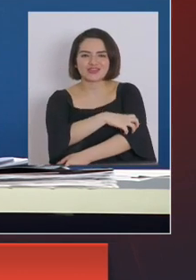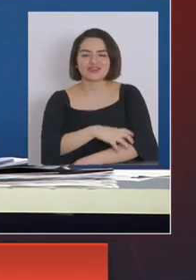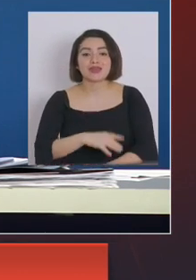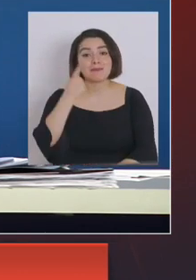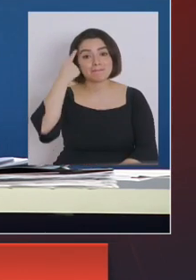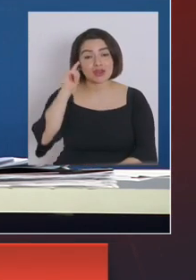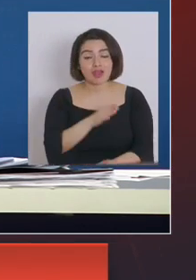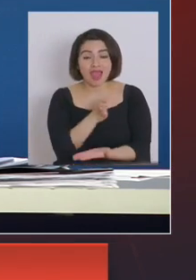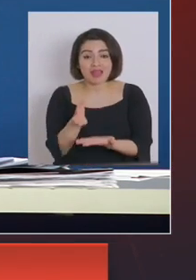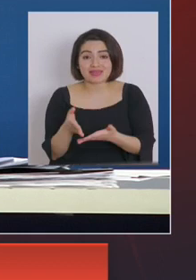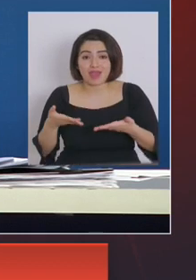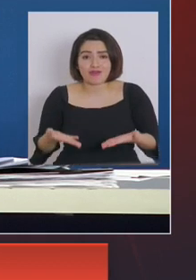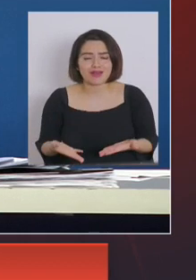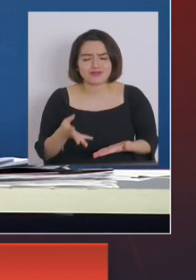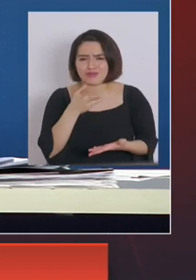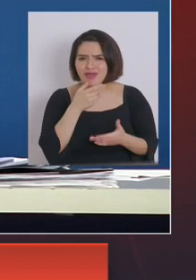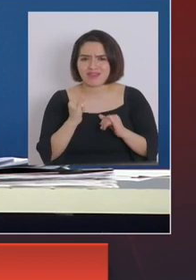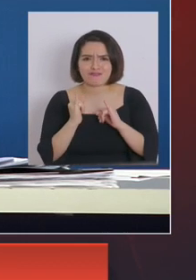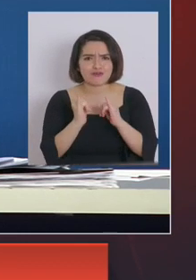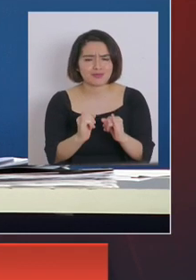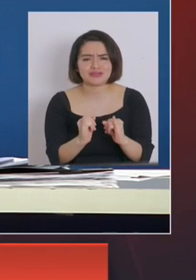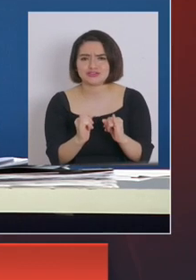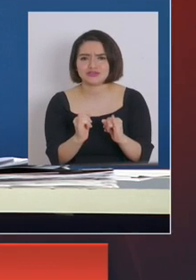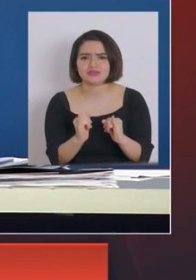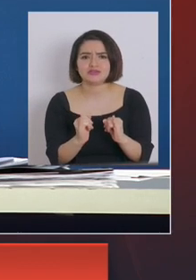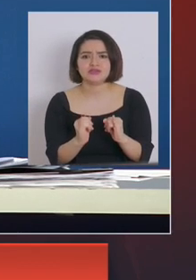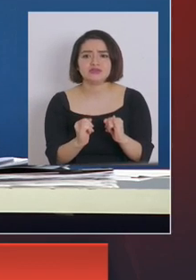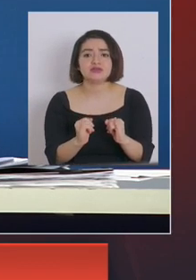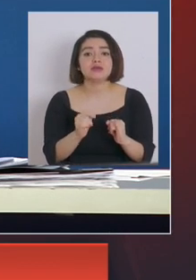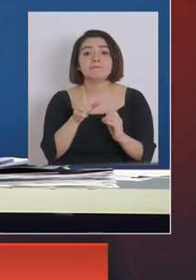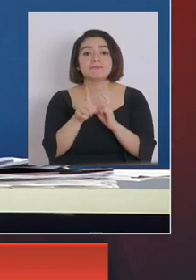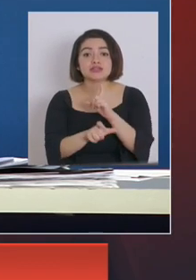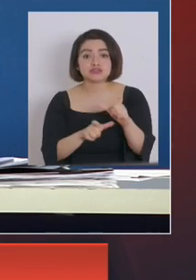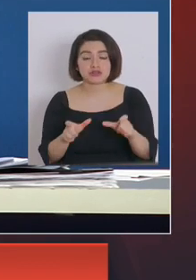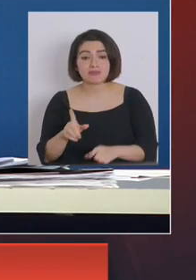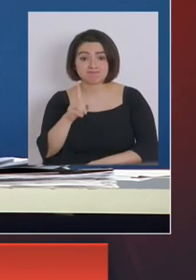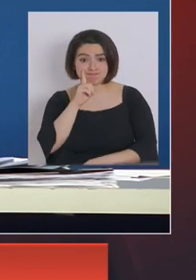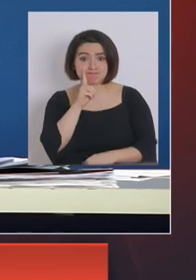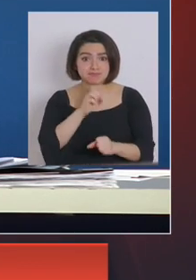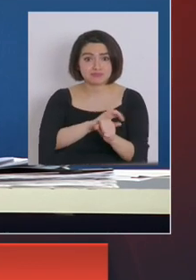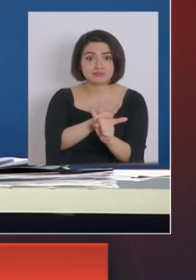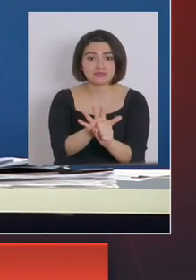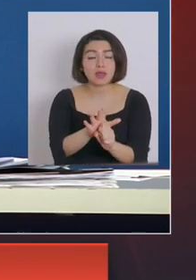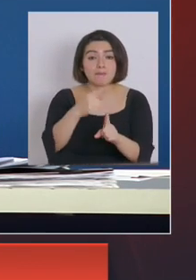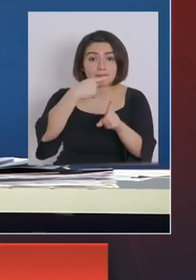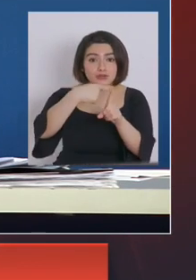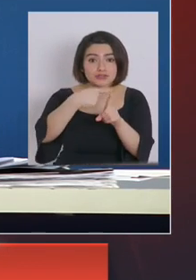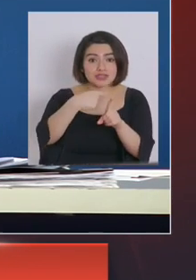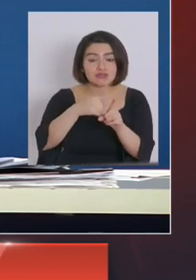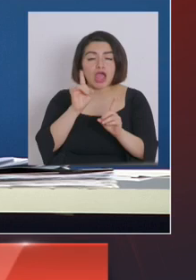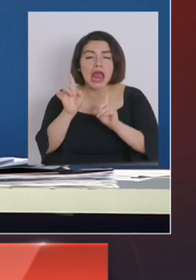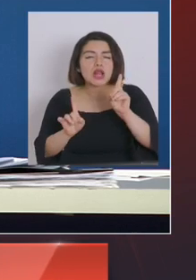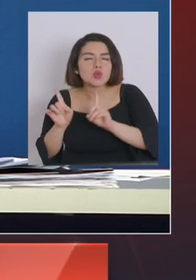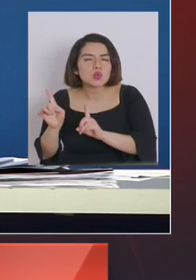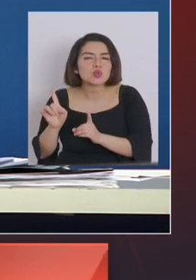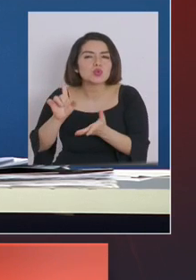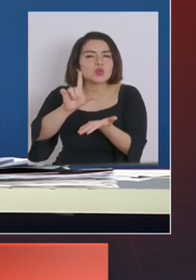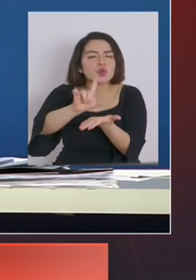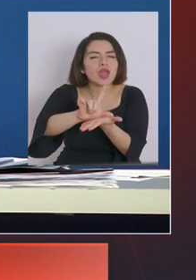todavía yo no tengo datos de que haya gente digamos con coronavirus positivo en algún lugar